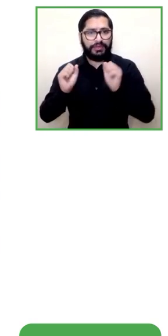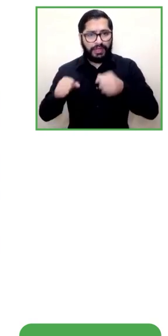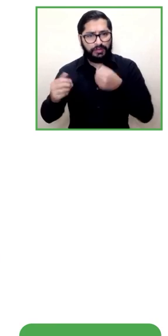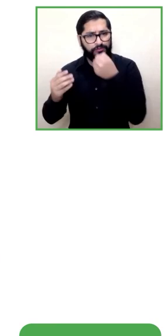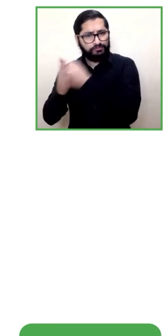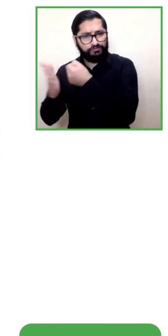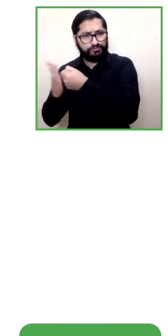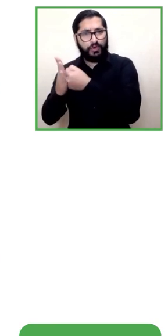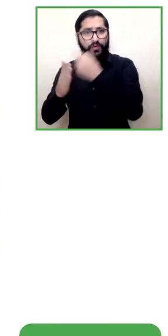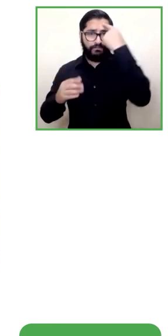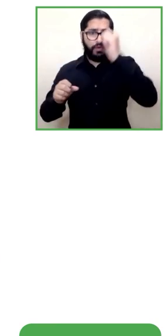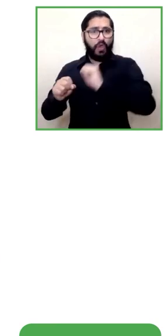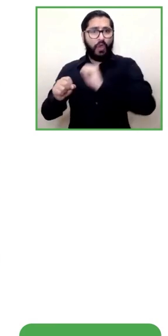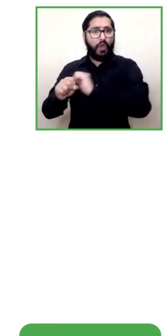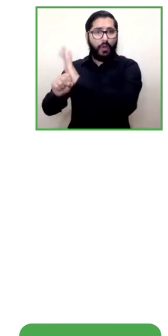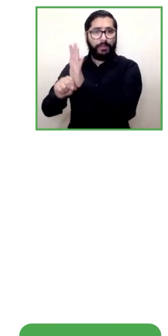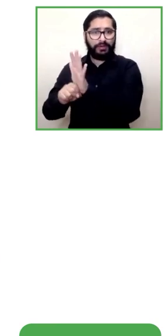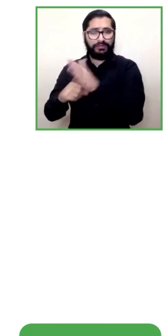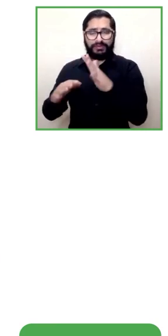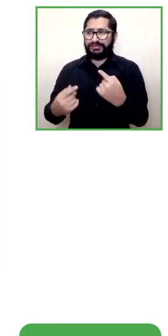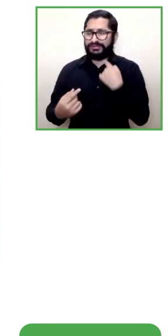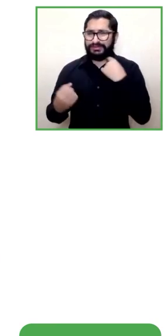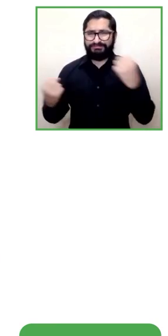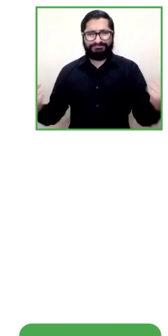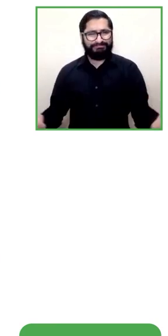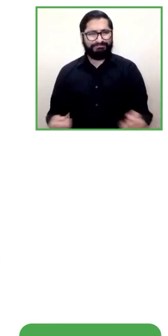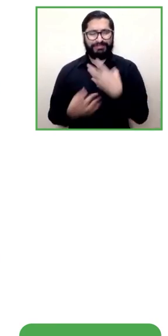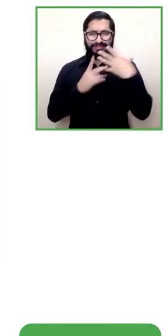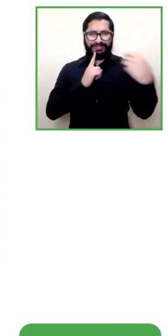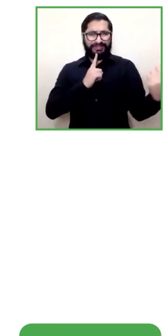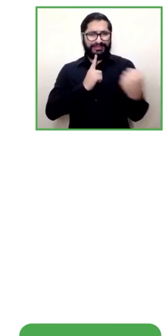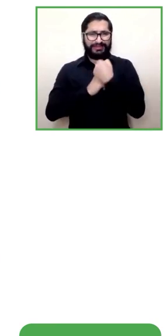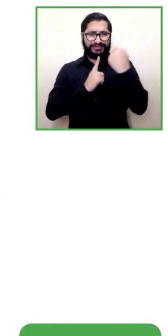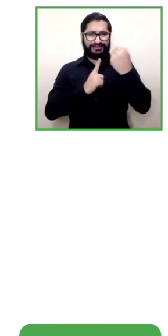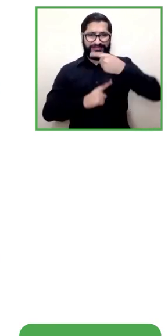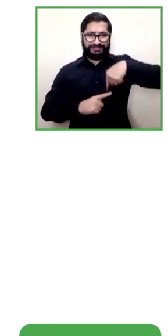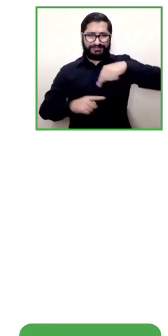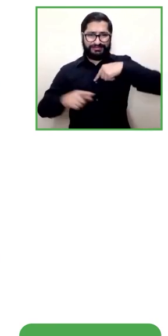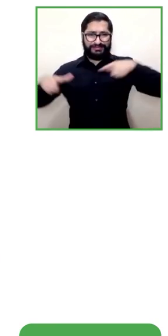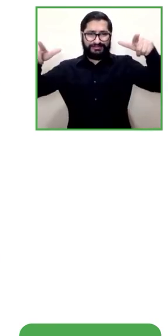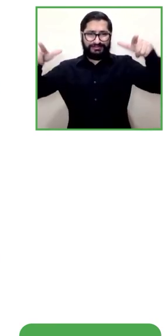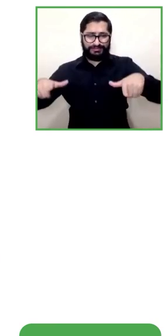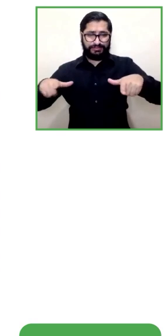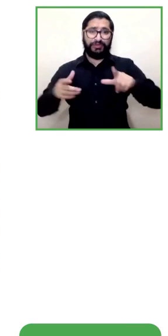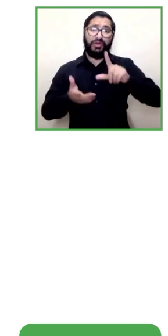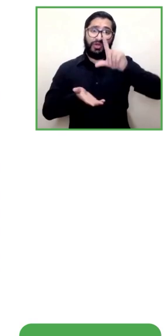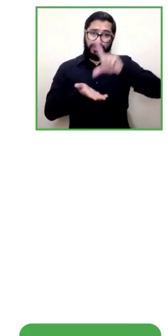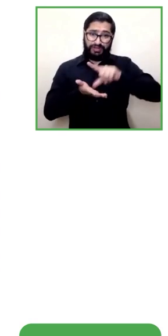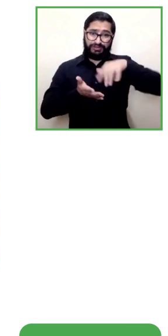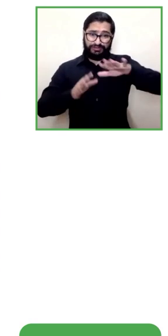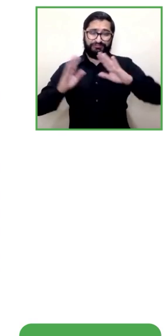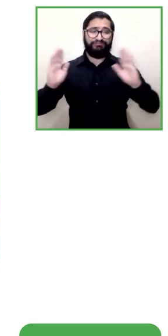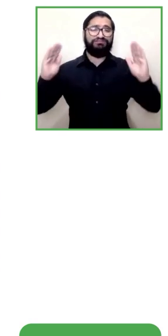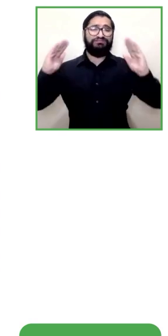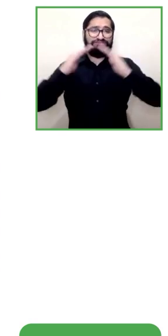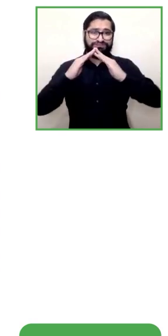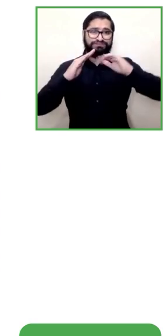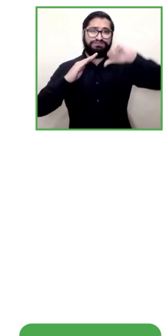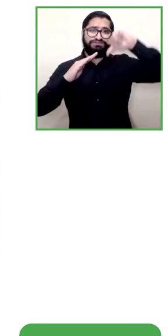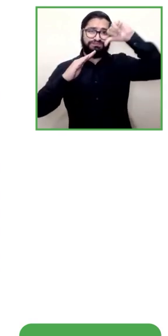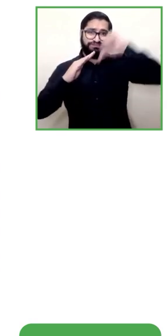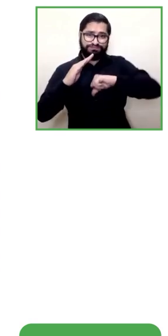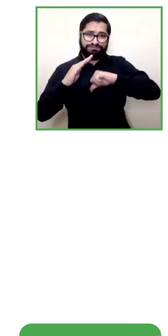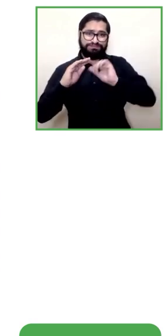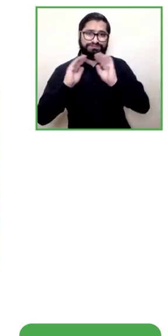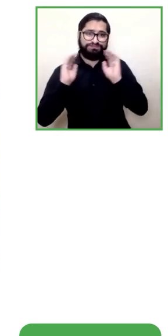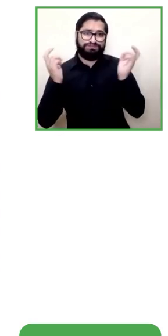en espacios cerrados y durante las cuarentenas estos se cerraron nuestro primer